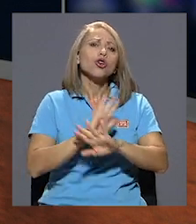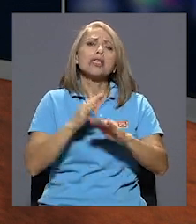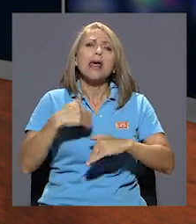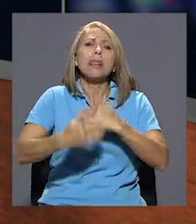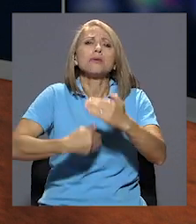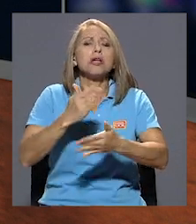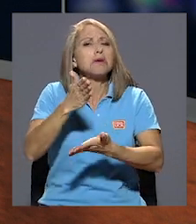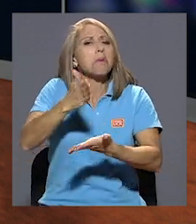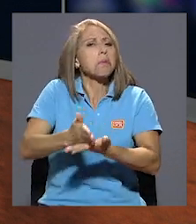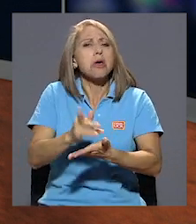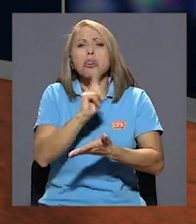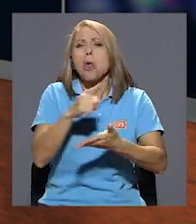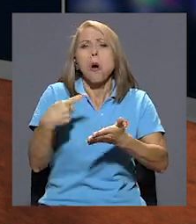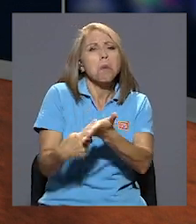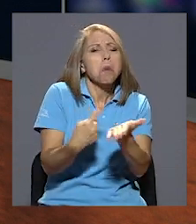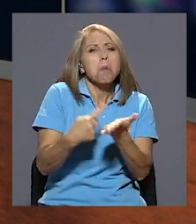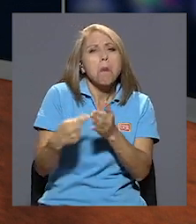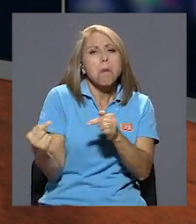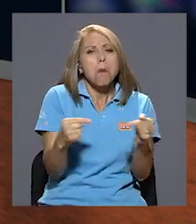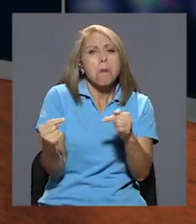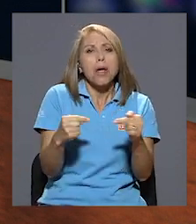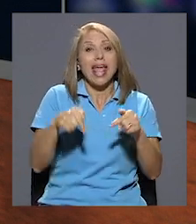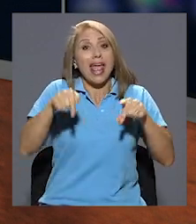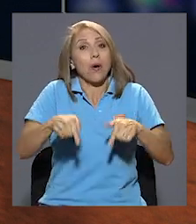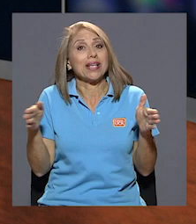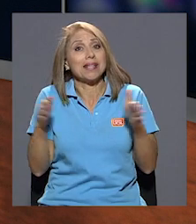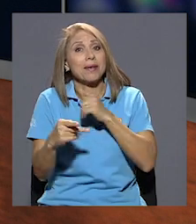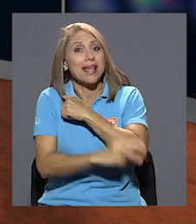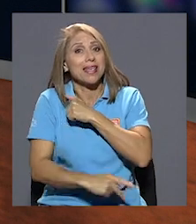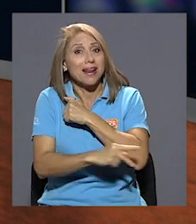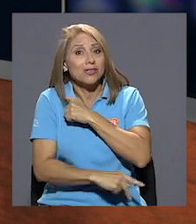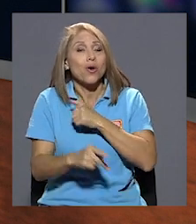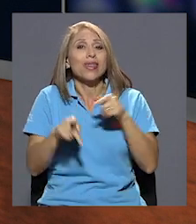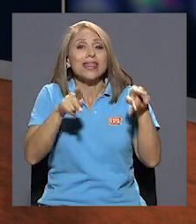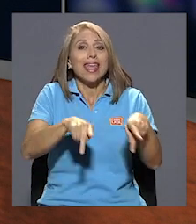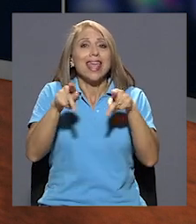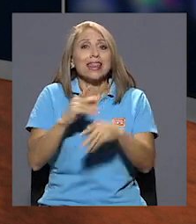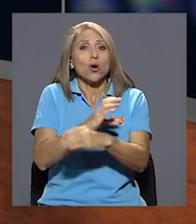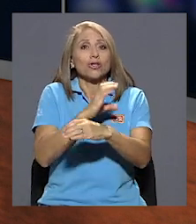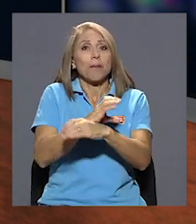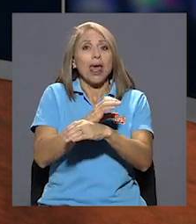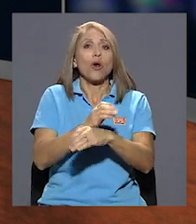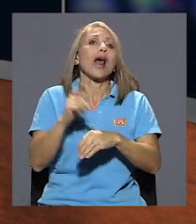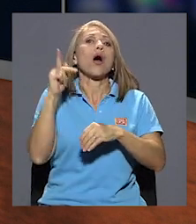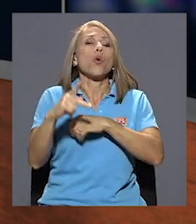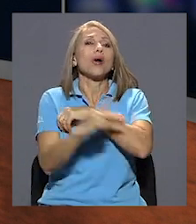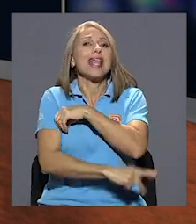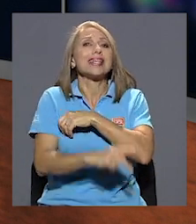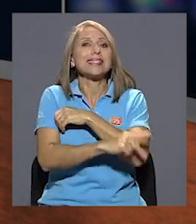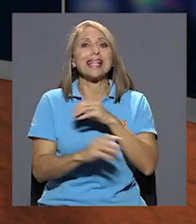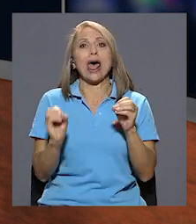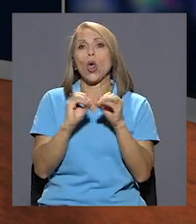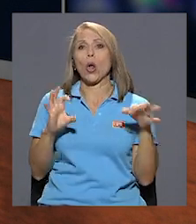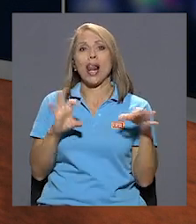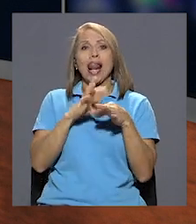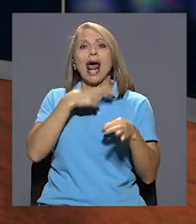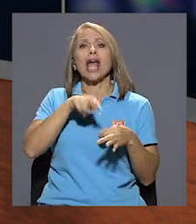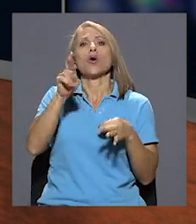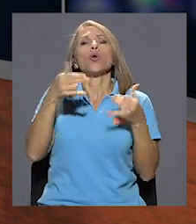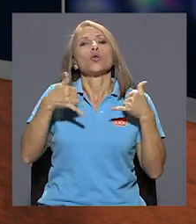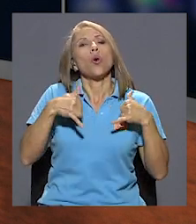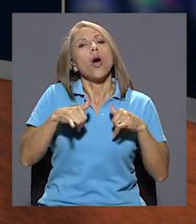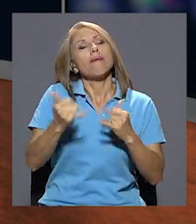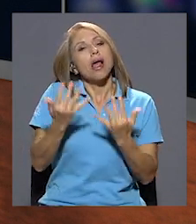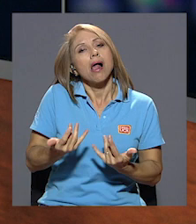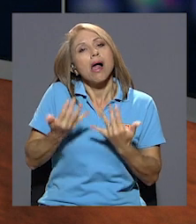de ser un tema de discusión y aunque en esta pequeña nación de gente conservadora un estado laico todavía está en la cola de un venado,